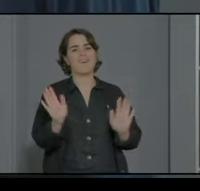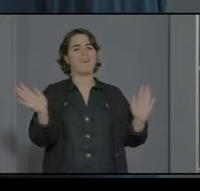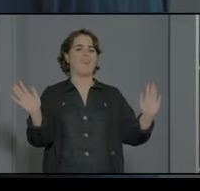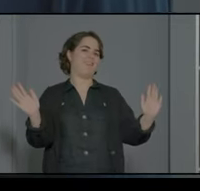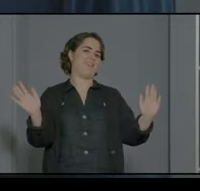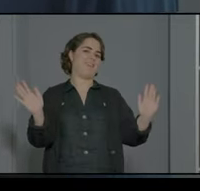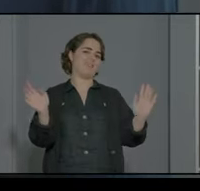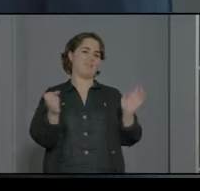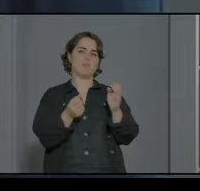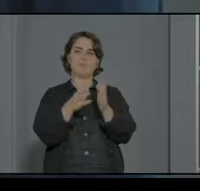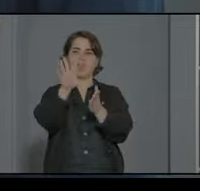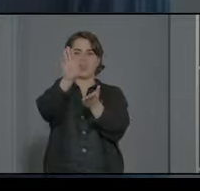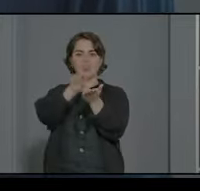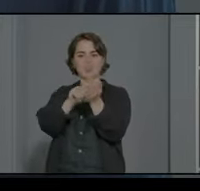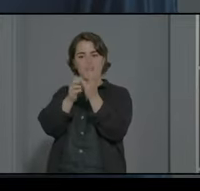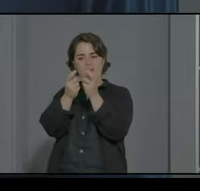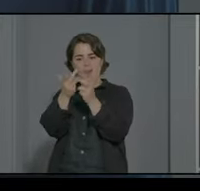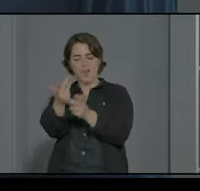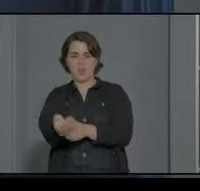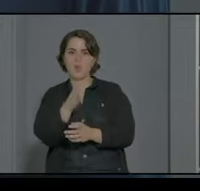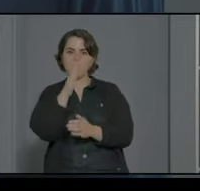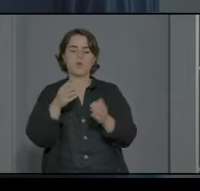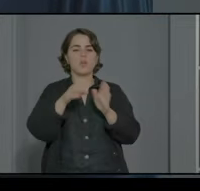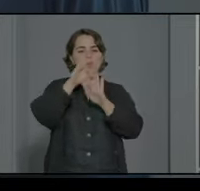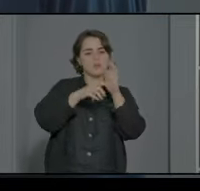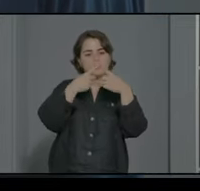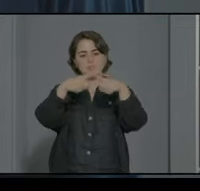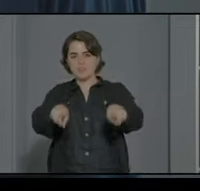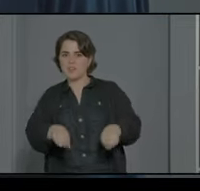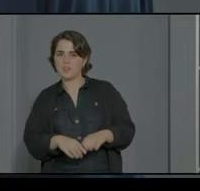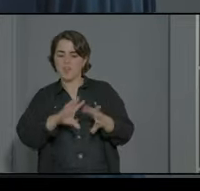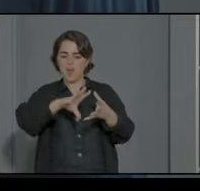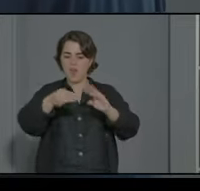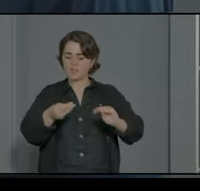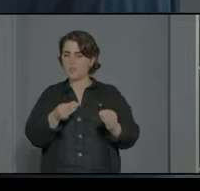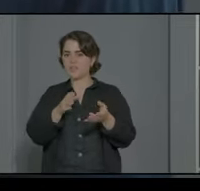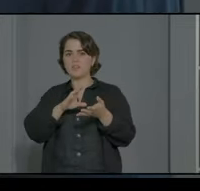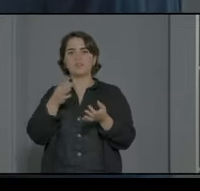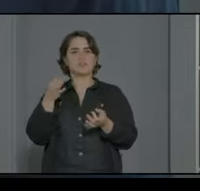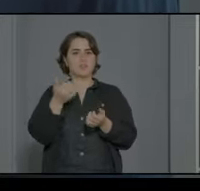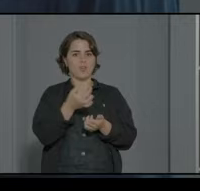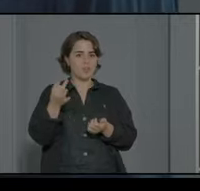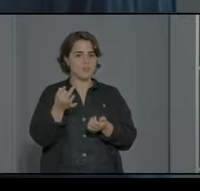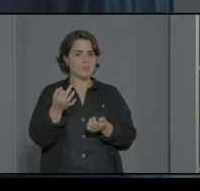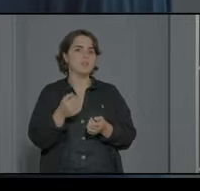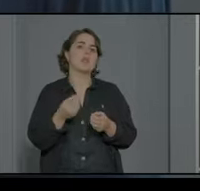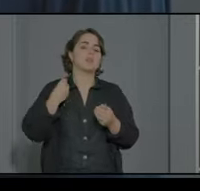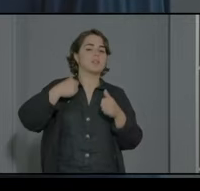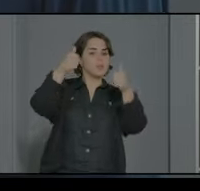no se conceptualiza como tiene diversificación curricular como tiene una dotación curricular significativa como no iba a titular en cualquier caso